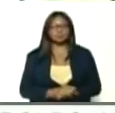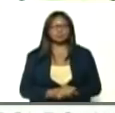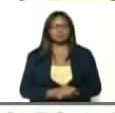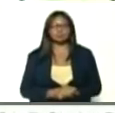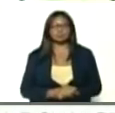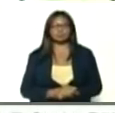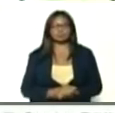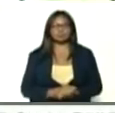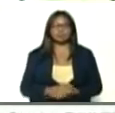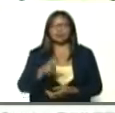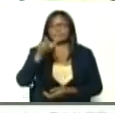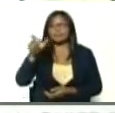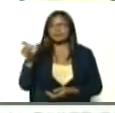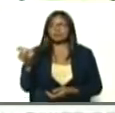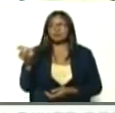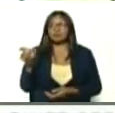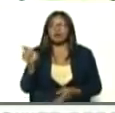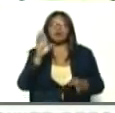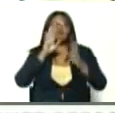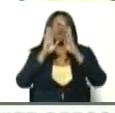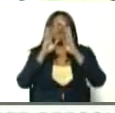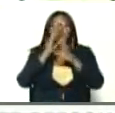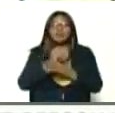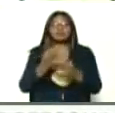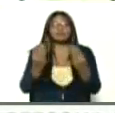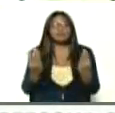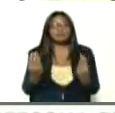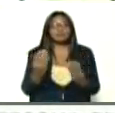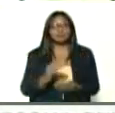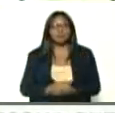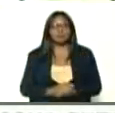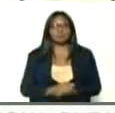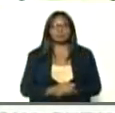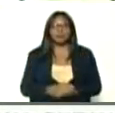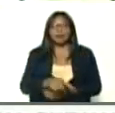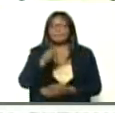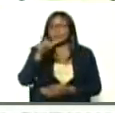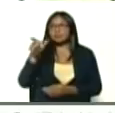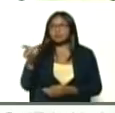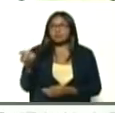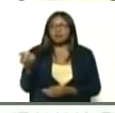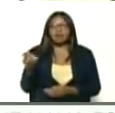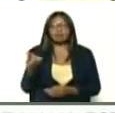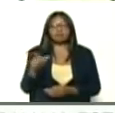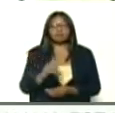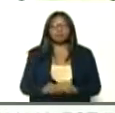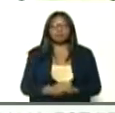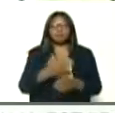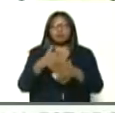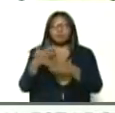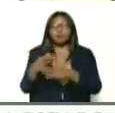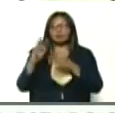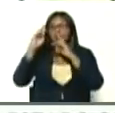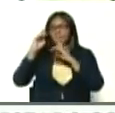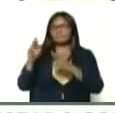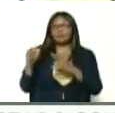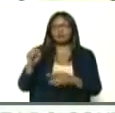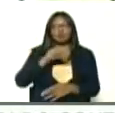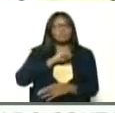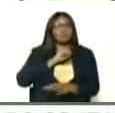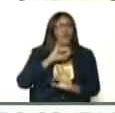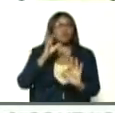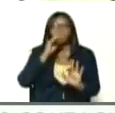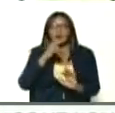de que la gente se sobreconfía, producto de que la gente le perdió, el respeto y el temor al